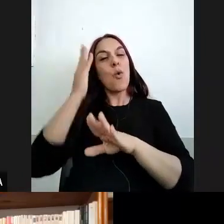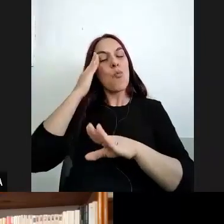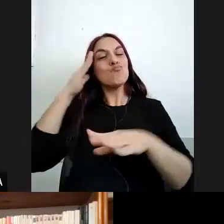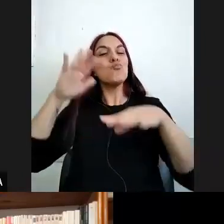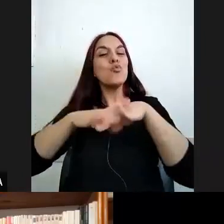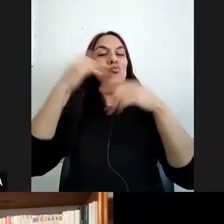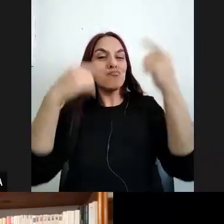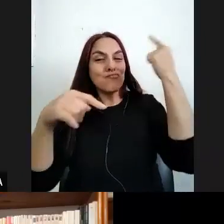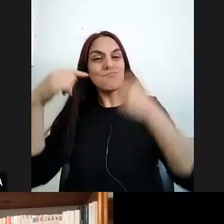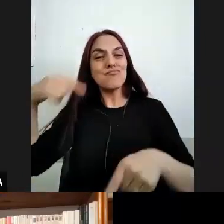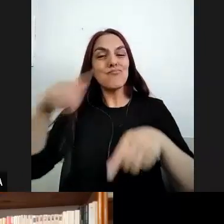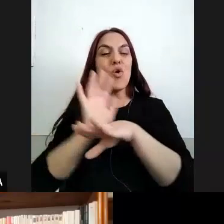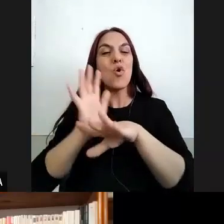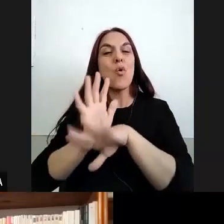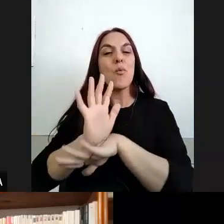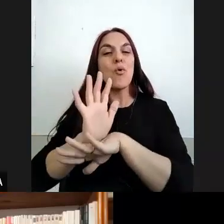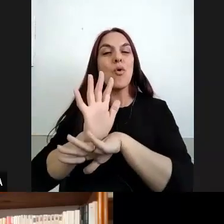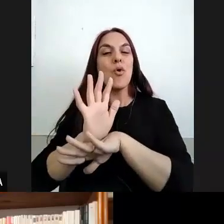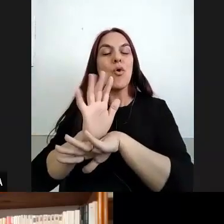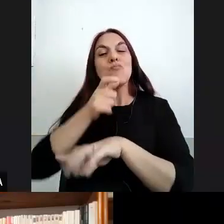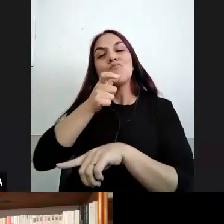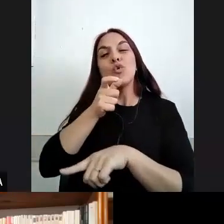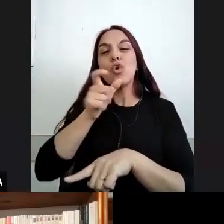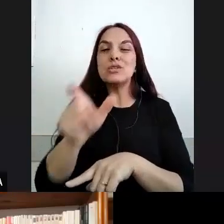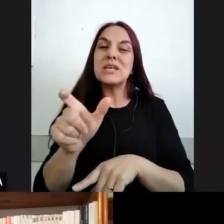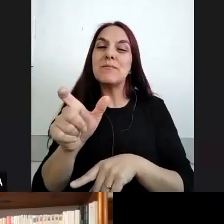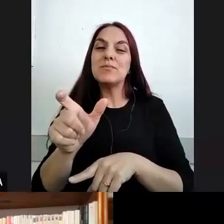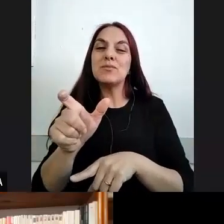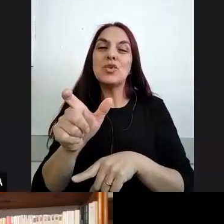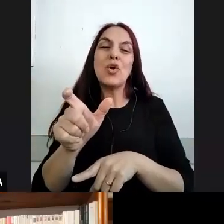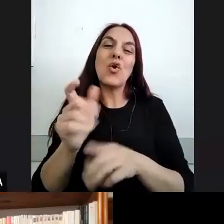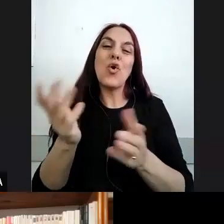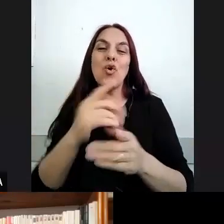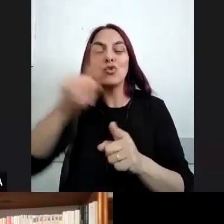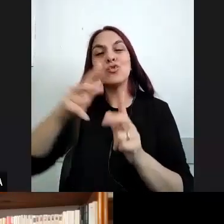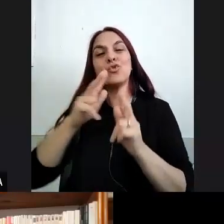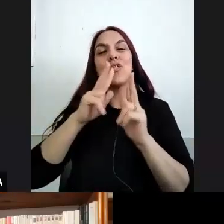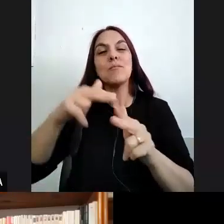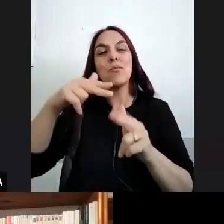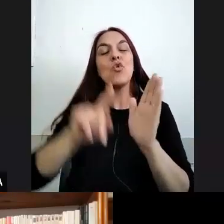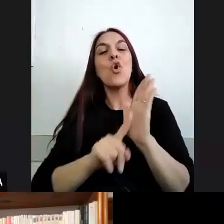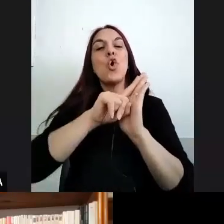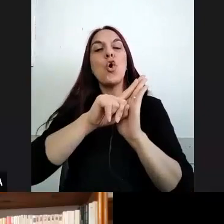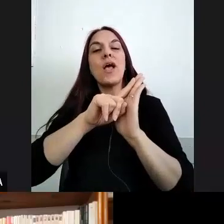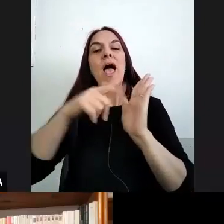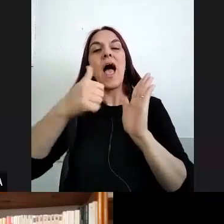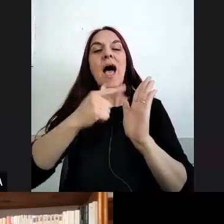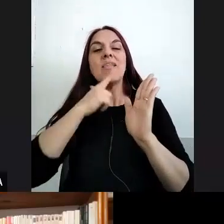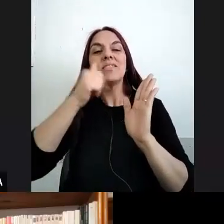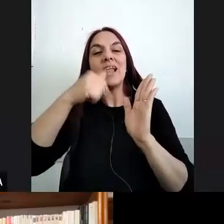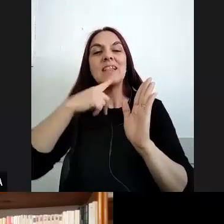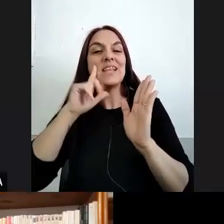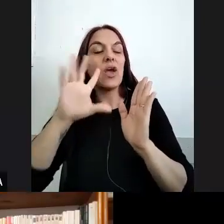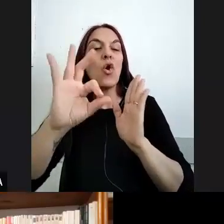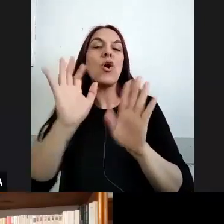como un concepto del Atlántico decimos nosotros noratlántico fundamentalmente como se ha convertido